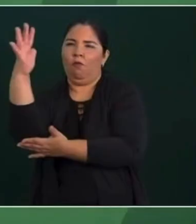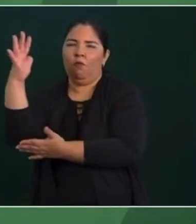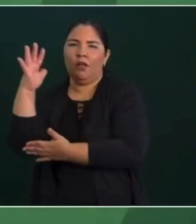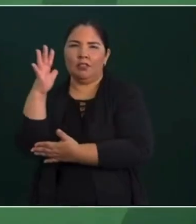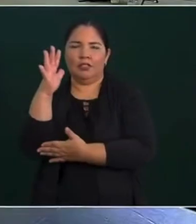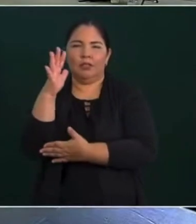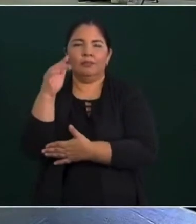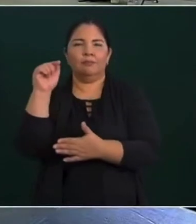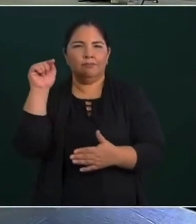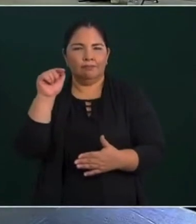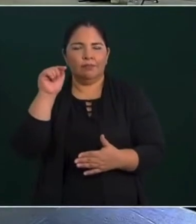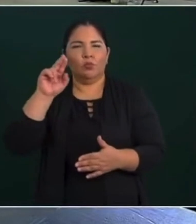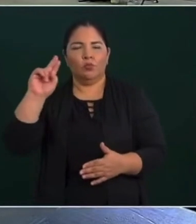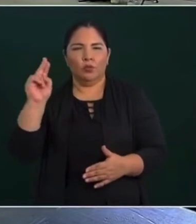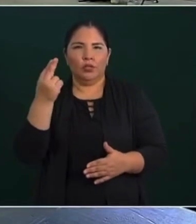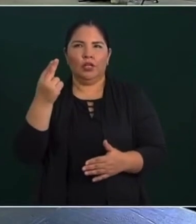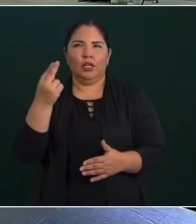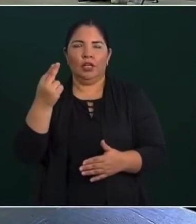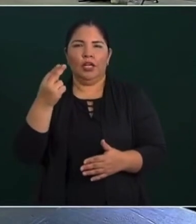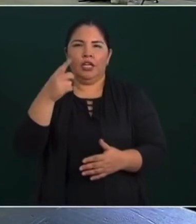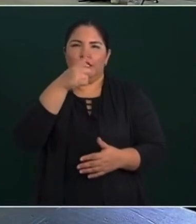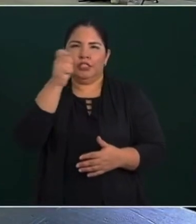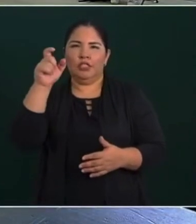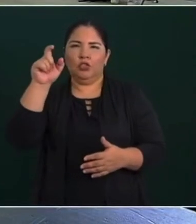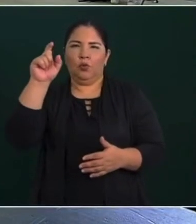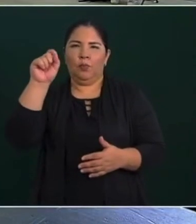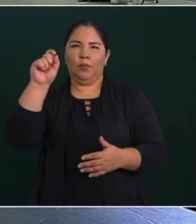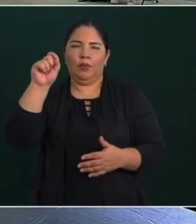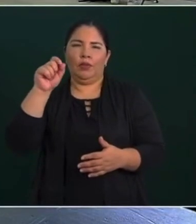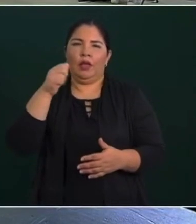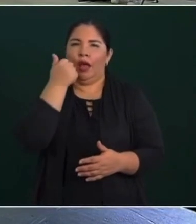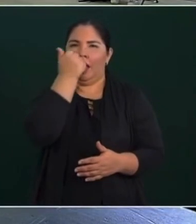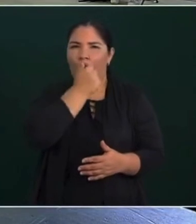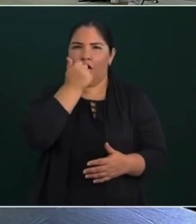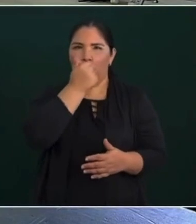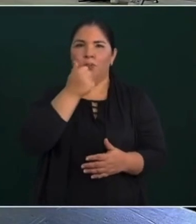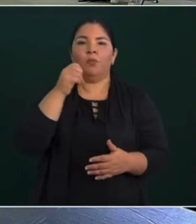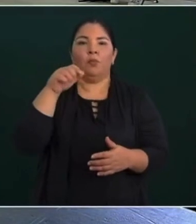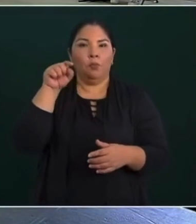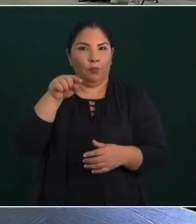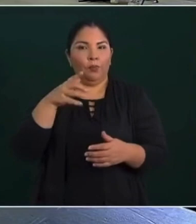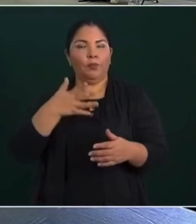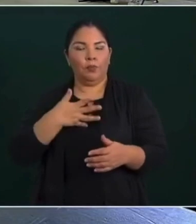Badiraguato. Tiene 120 alumnos becados,